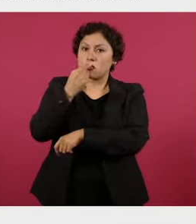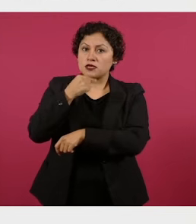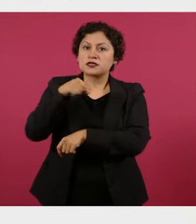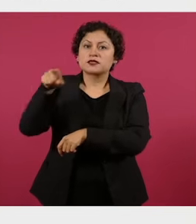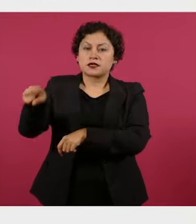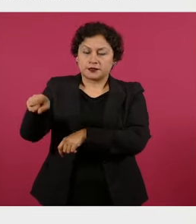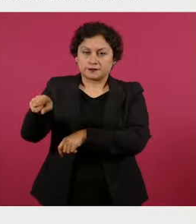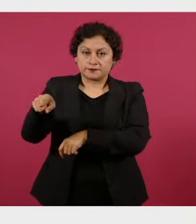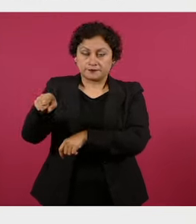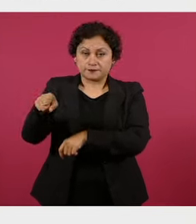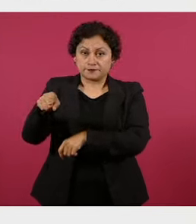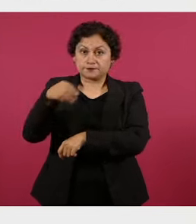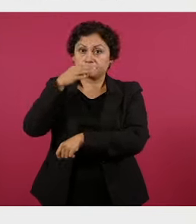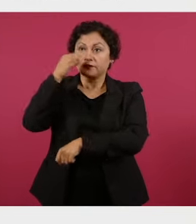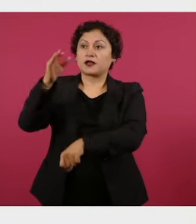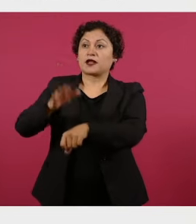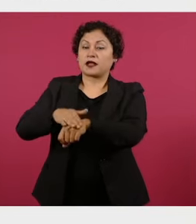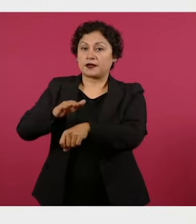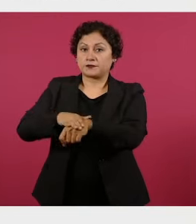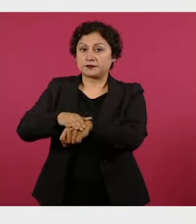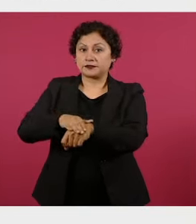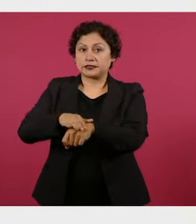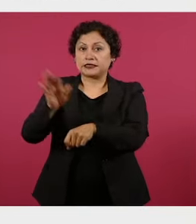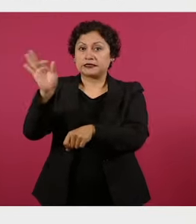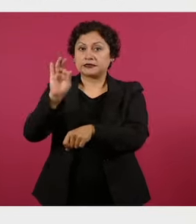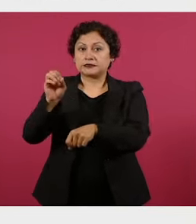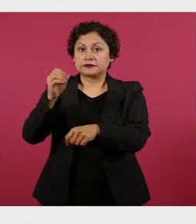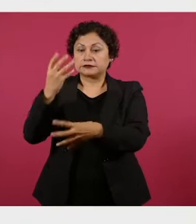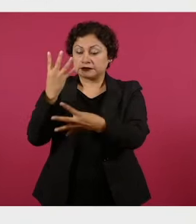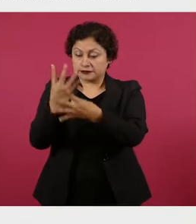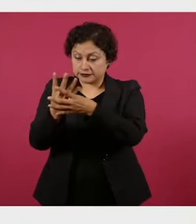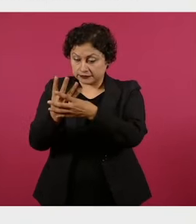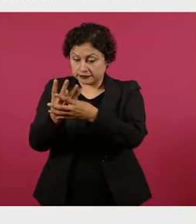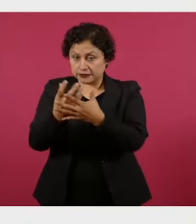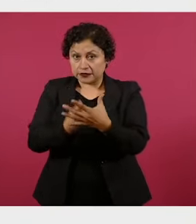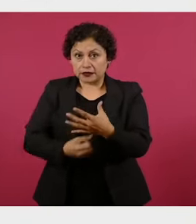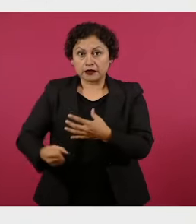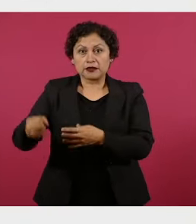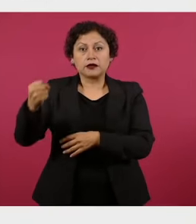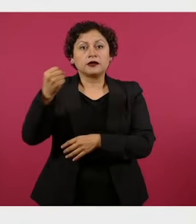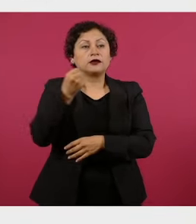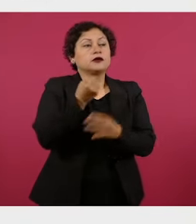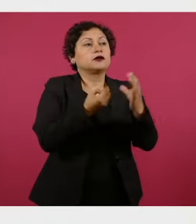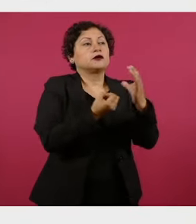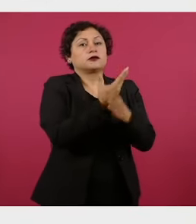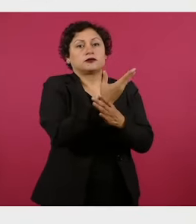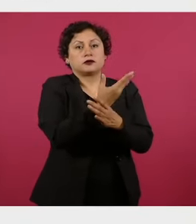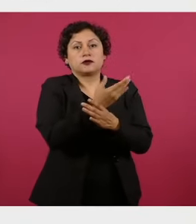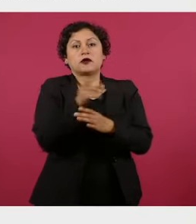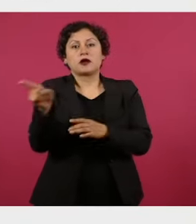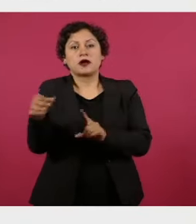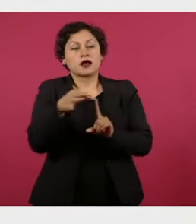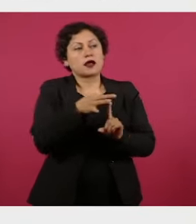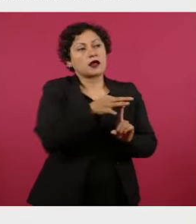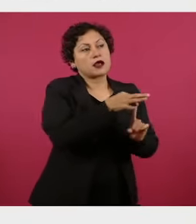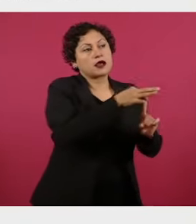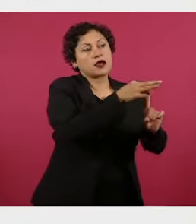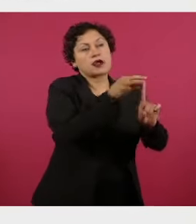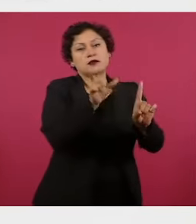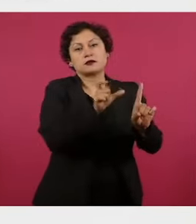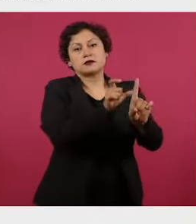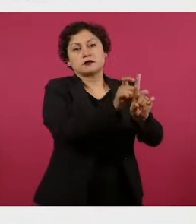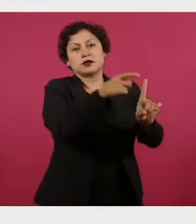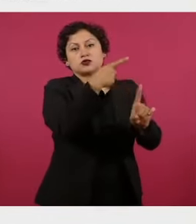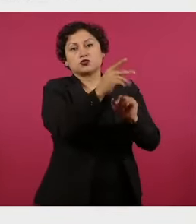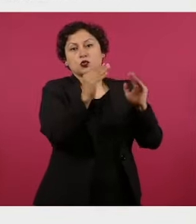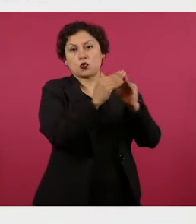Mario Plutarco egresara del Ceferezo número uno en altiplano, fuera trasladado y custodiado a su domicilio